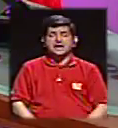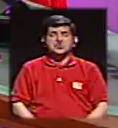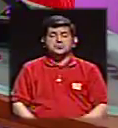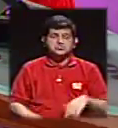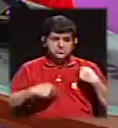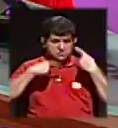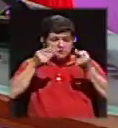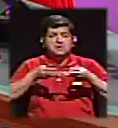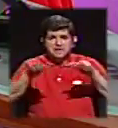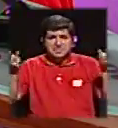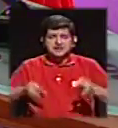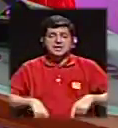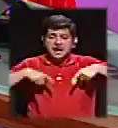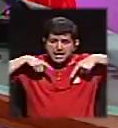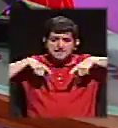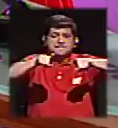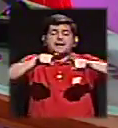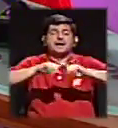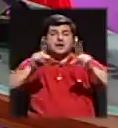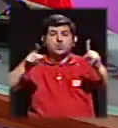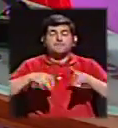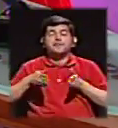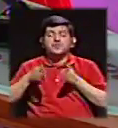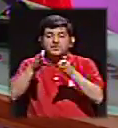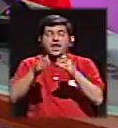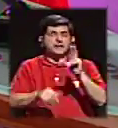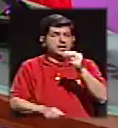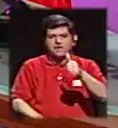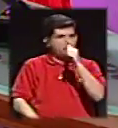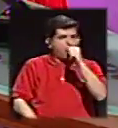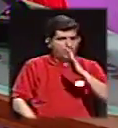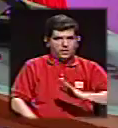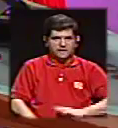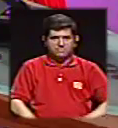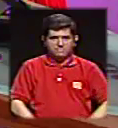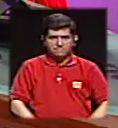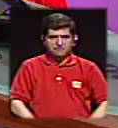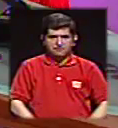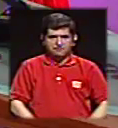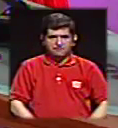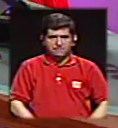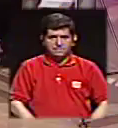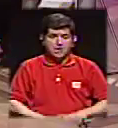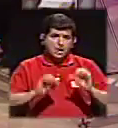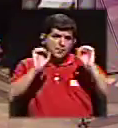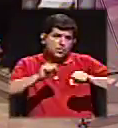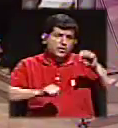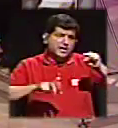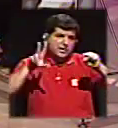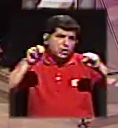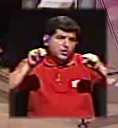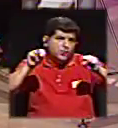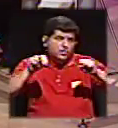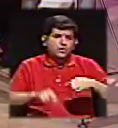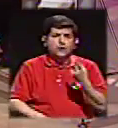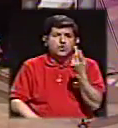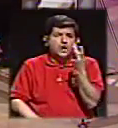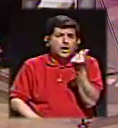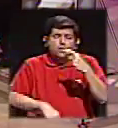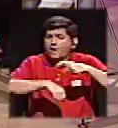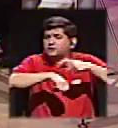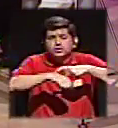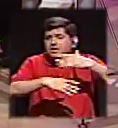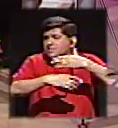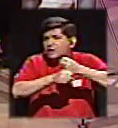una vía paralela al río, solo que seca, sin agua, ¿verdad? Pero, o sea, ¿se pudo o no se pudo? ¿En cuánto tiempo se